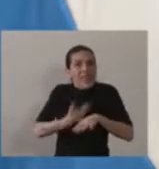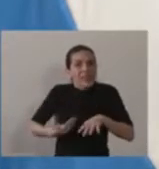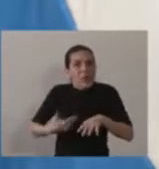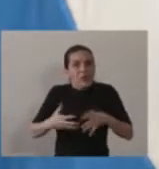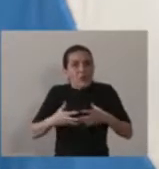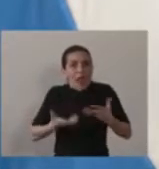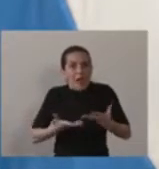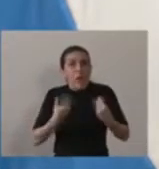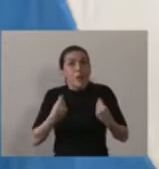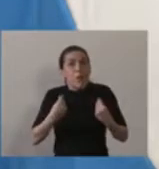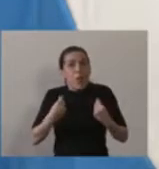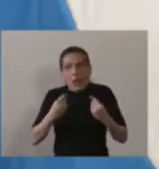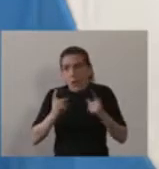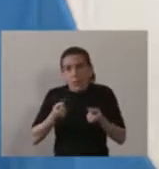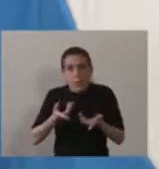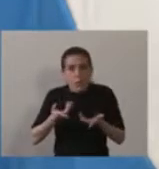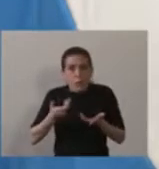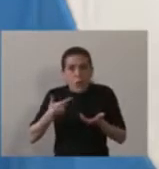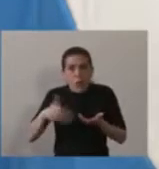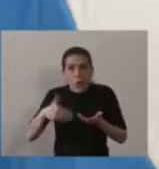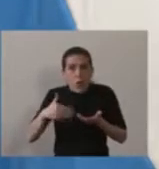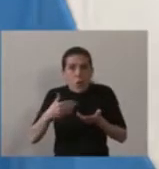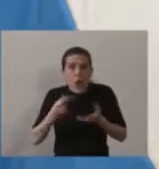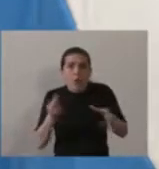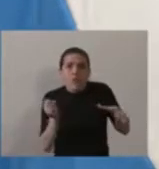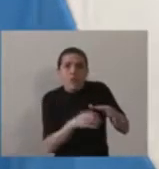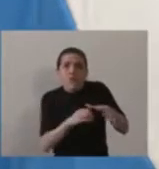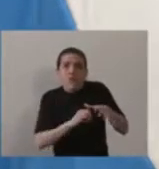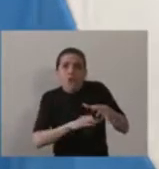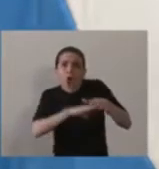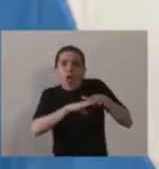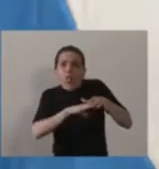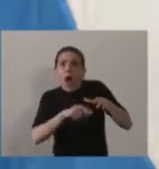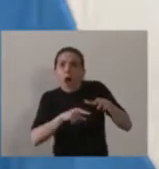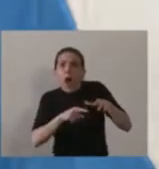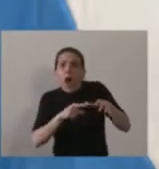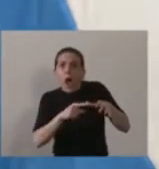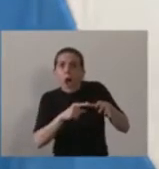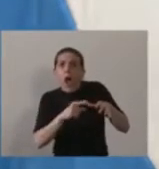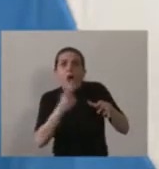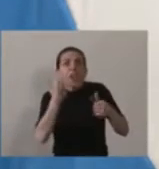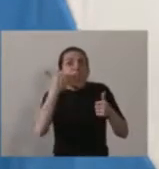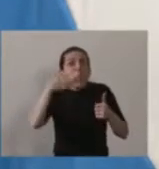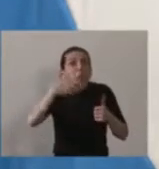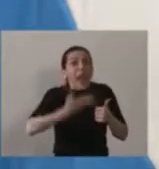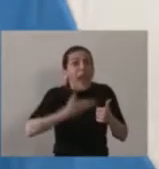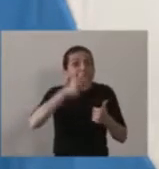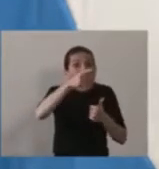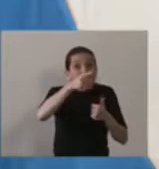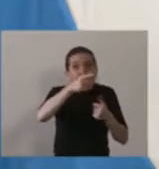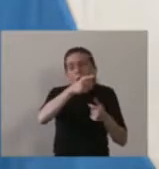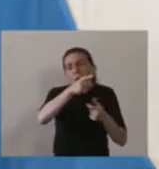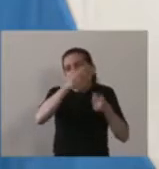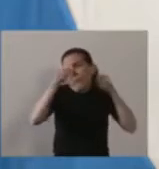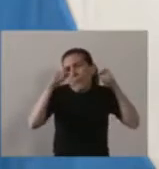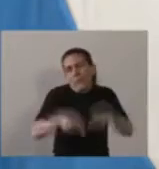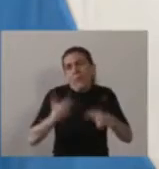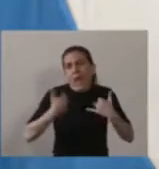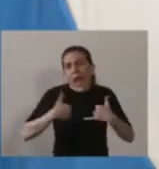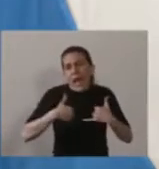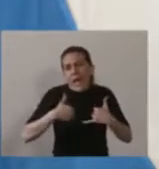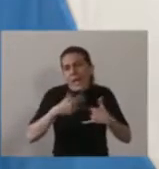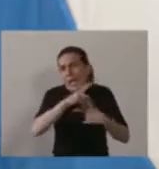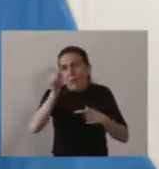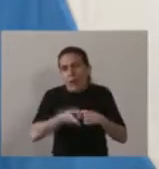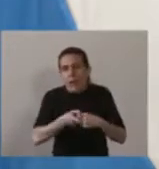como va a ser este fondo que va administrar una empresa de la talla de YPF que tiene tanto que ver con la Argentina para un